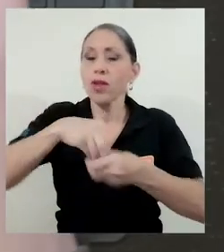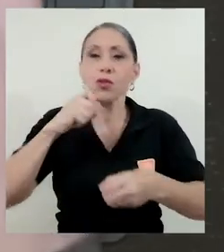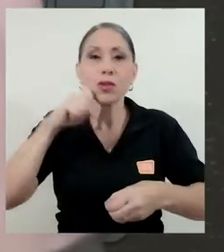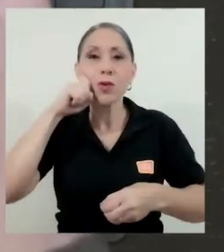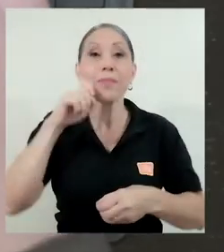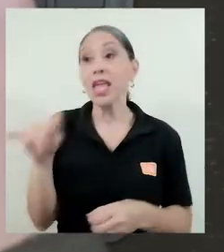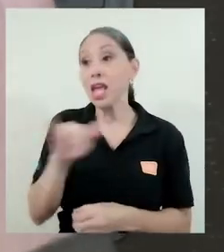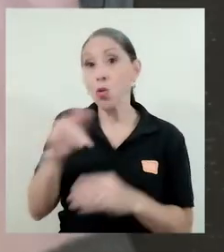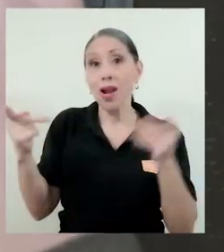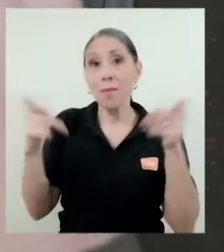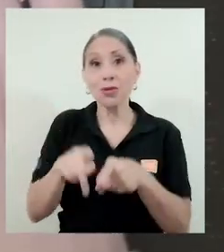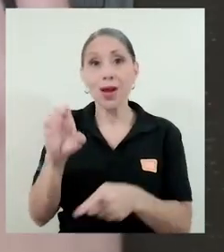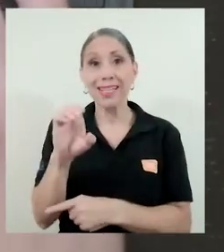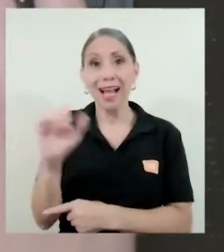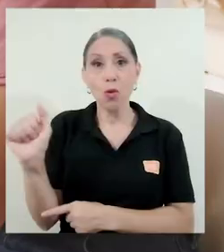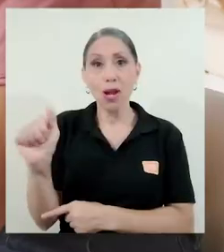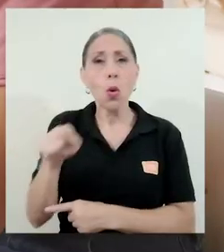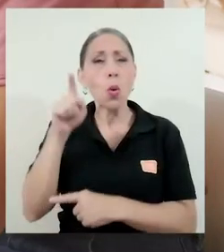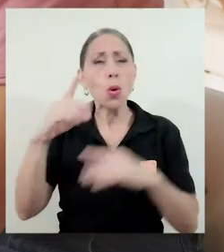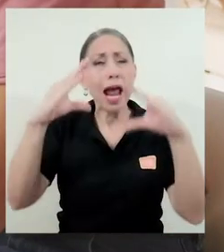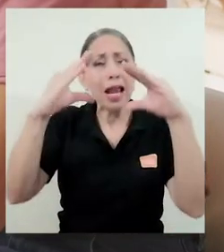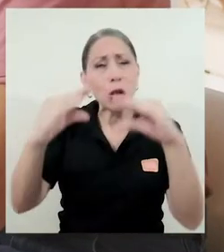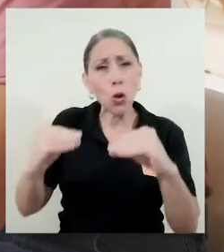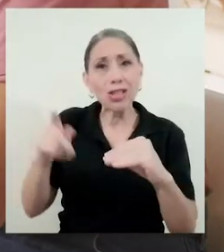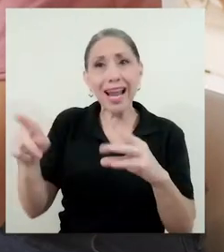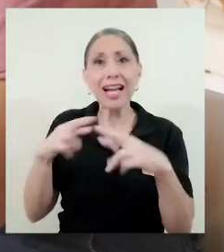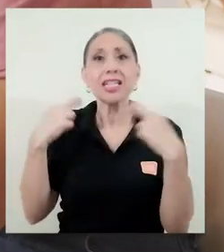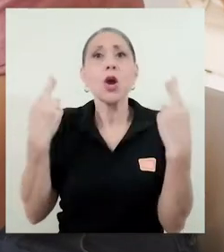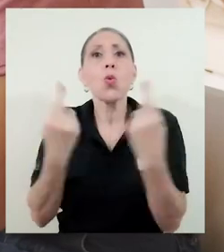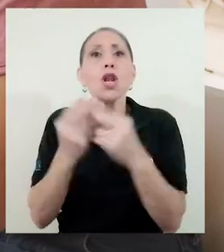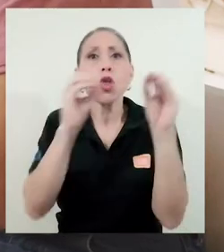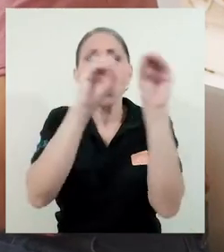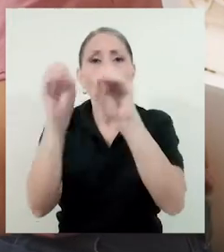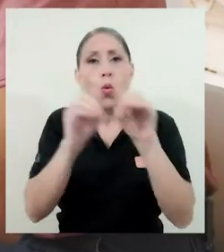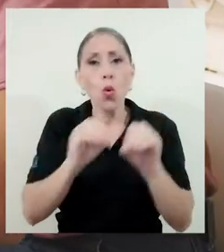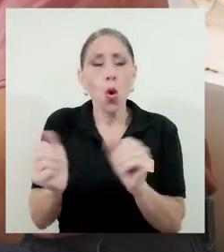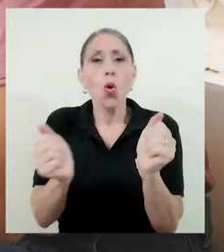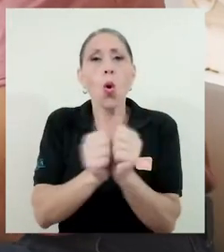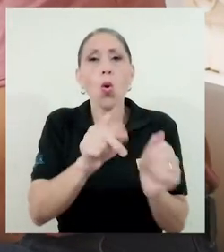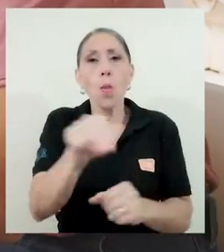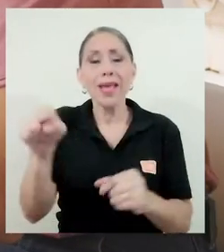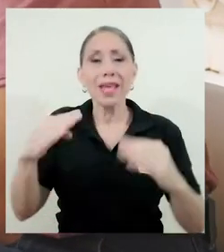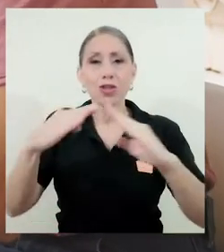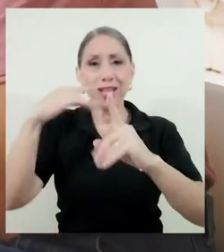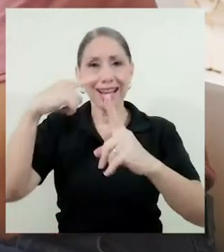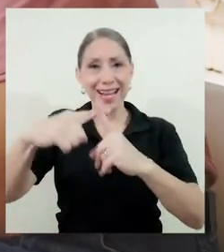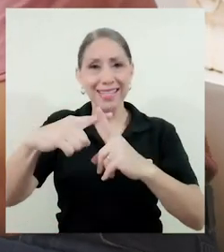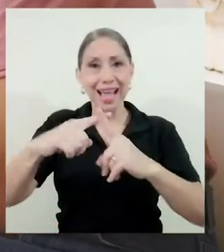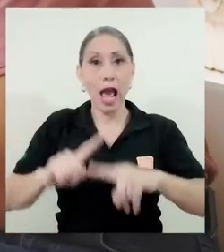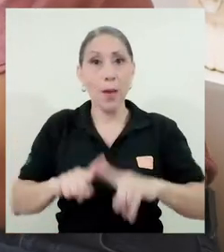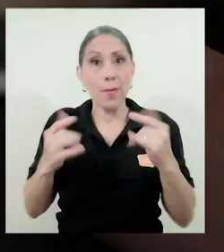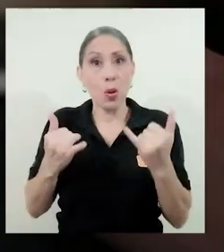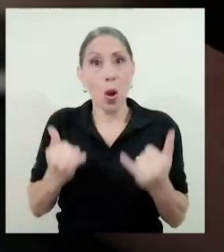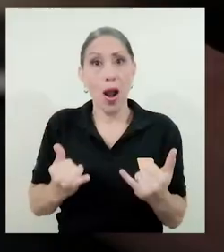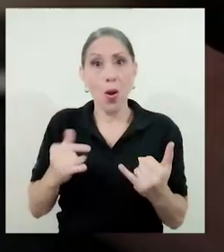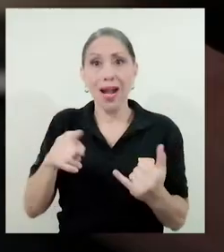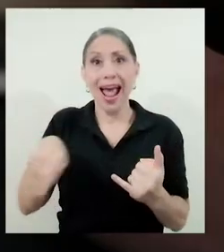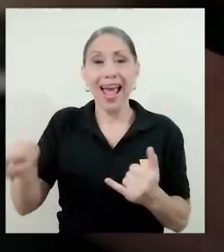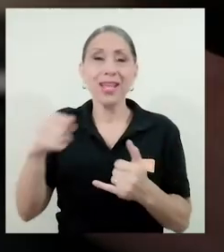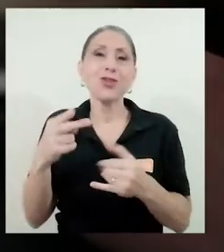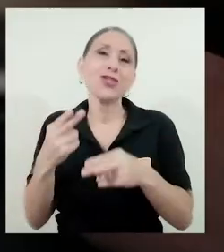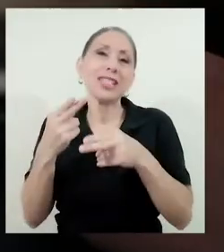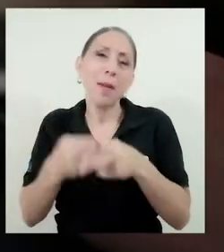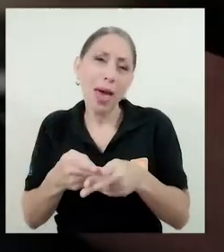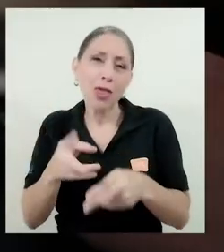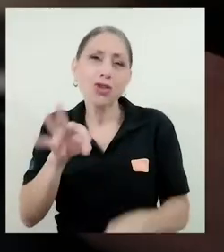igual manera le pasó a Cristian Agüero una noche que estaba reunido virtualmente con varios compañeros de iglesia. Pero esta